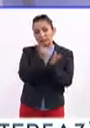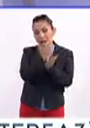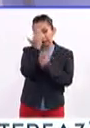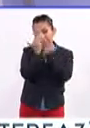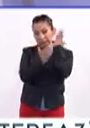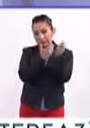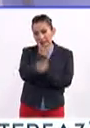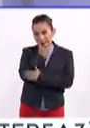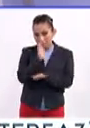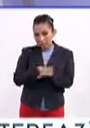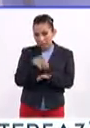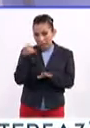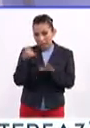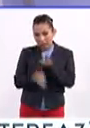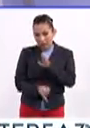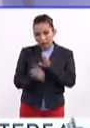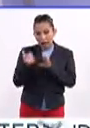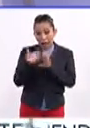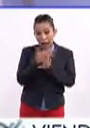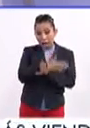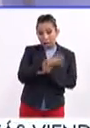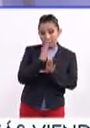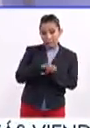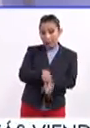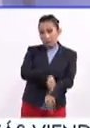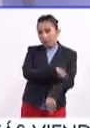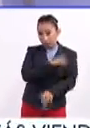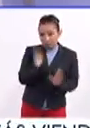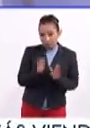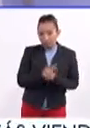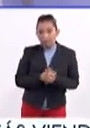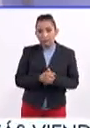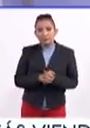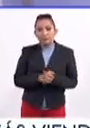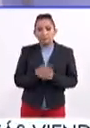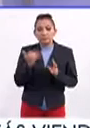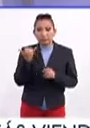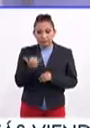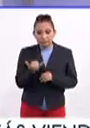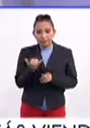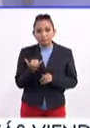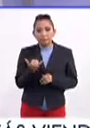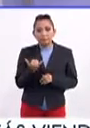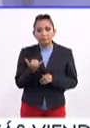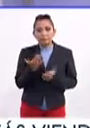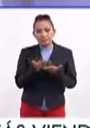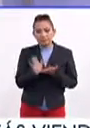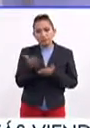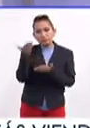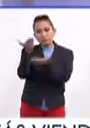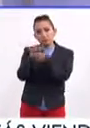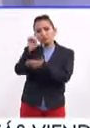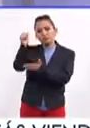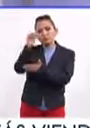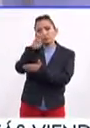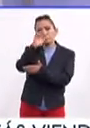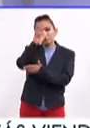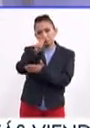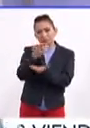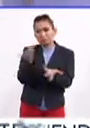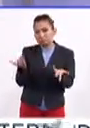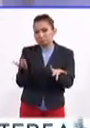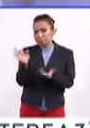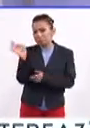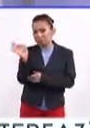primero, este, antes de que pase más el tiempo. Claro, claro. Y, este, y solicitar otra beca. Yo creo